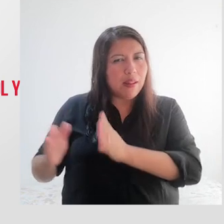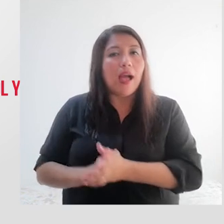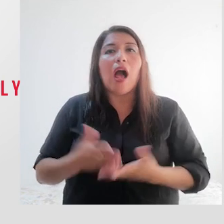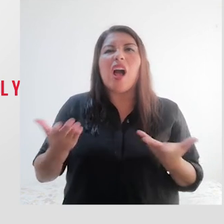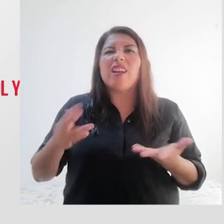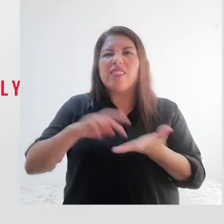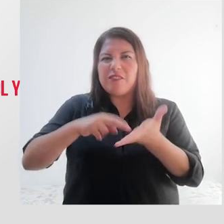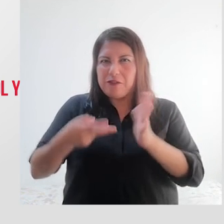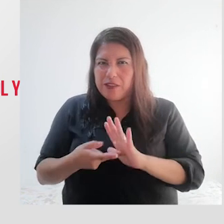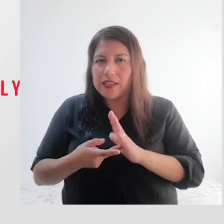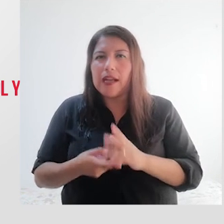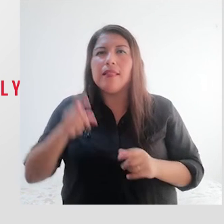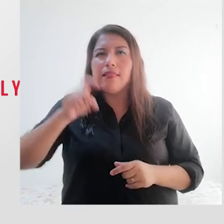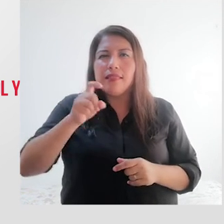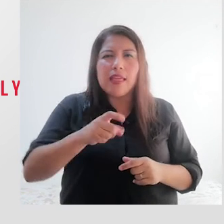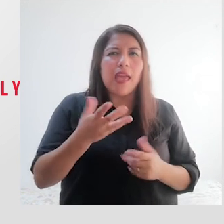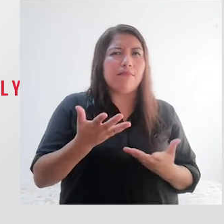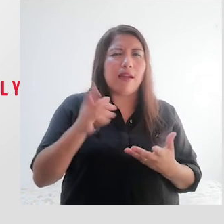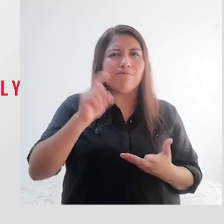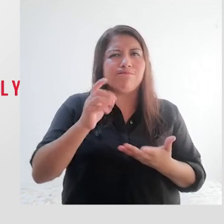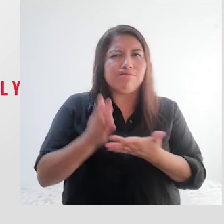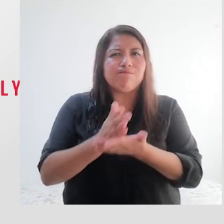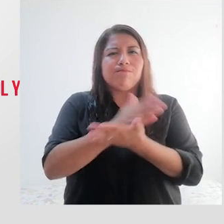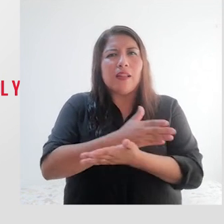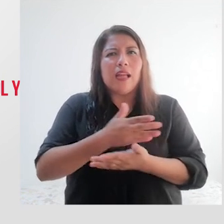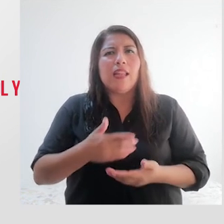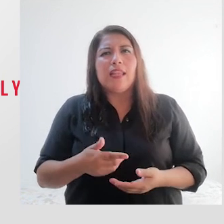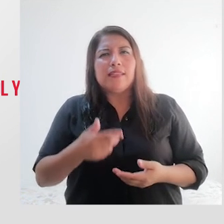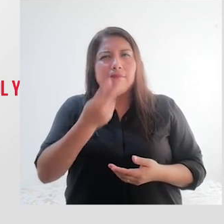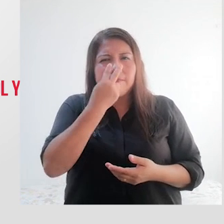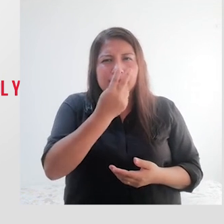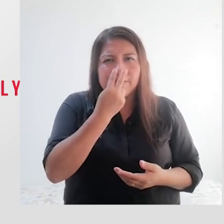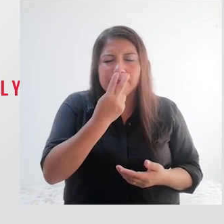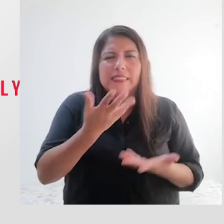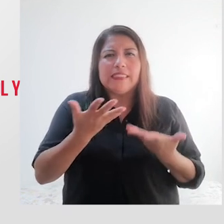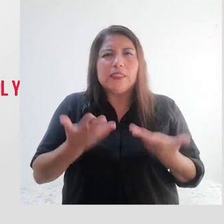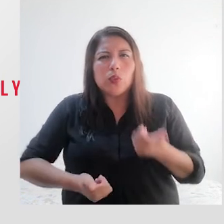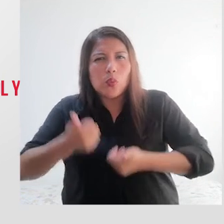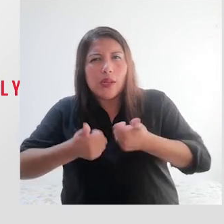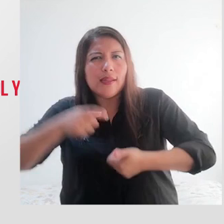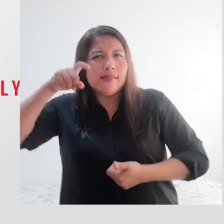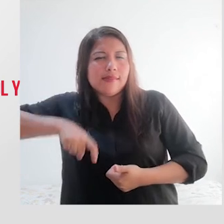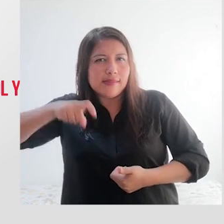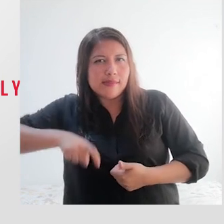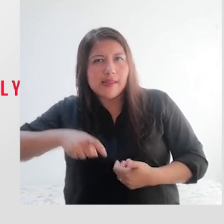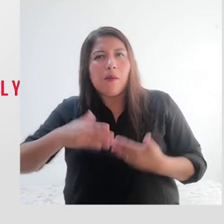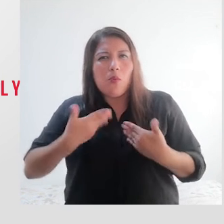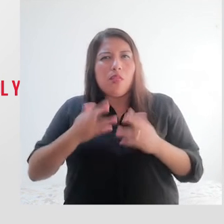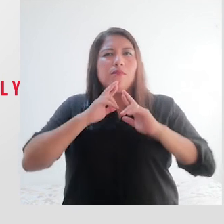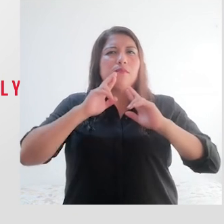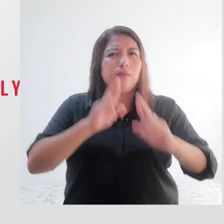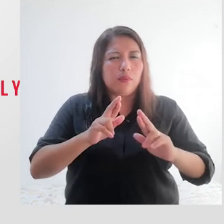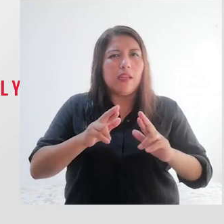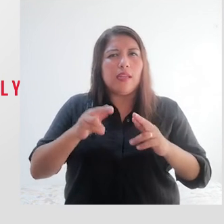es decir, locaremos para reducir nuestras vulnerabilidades y tener los recursos para responder suficientes